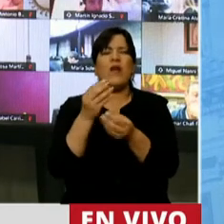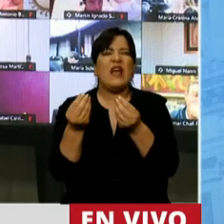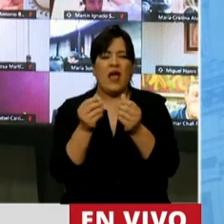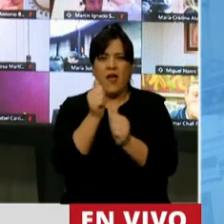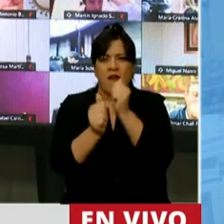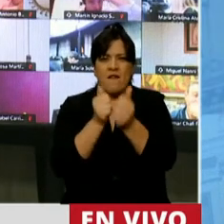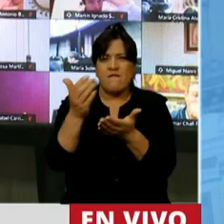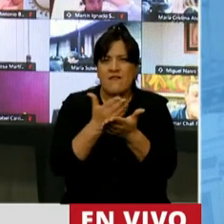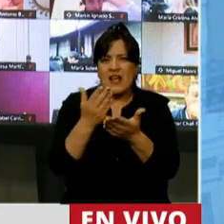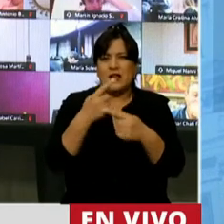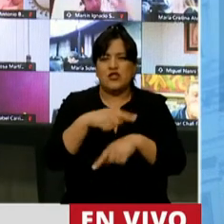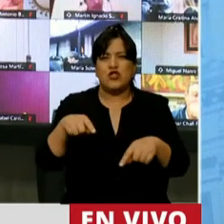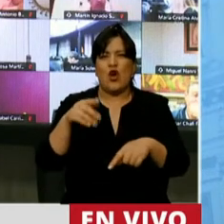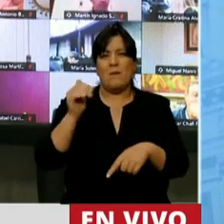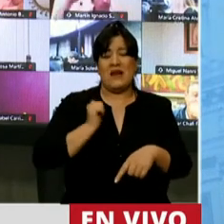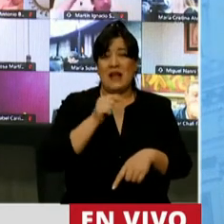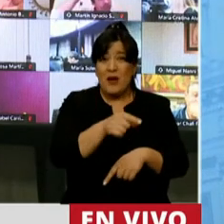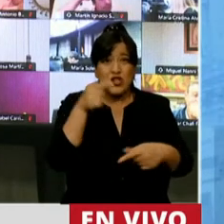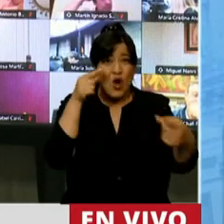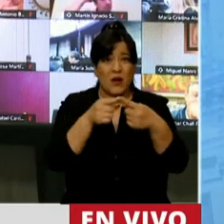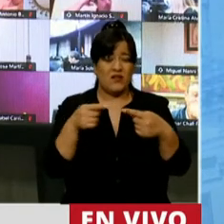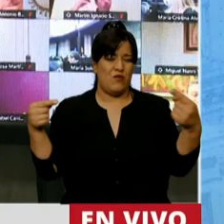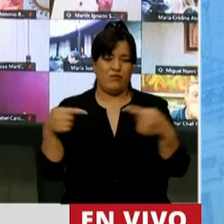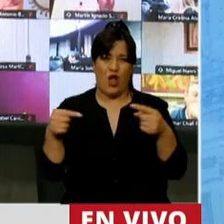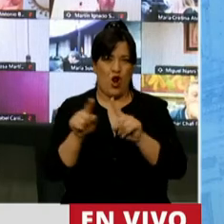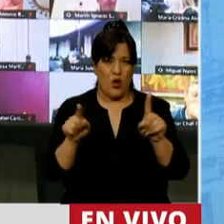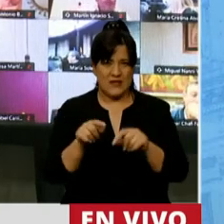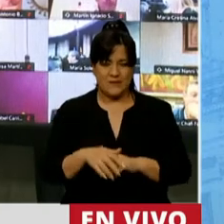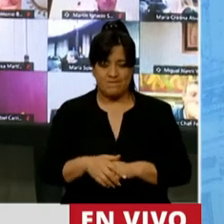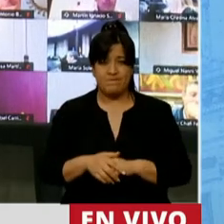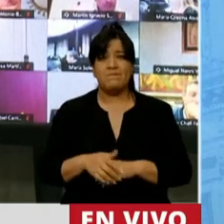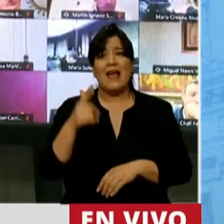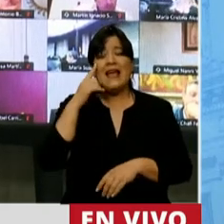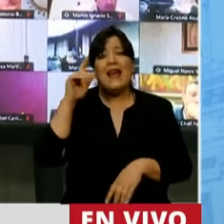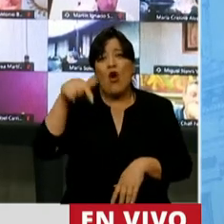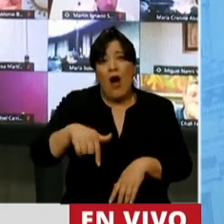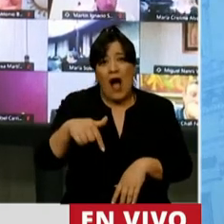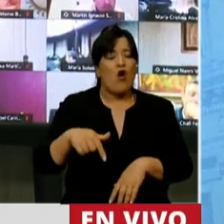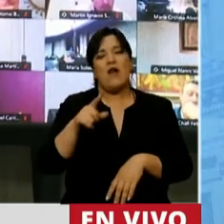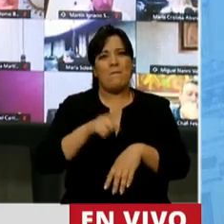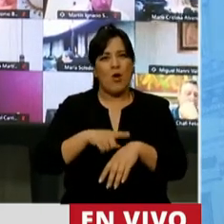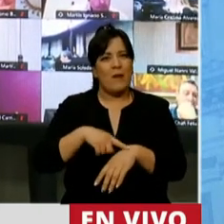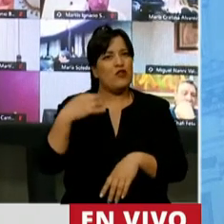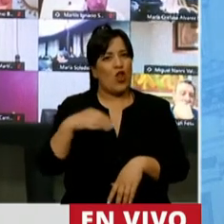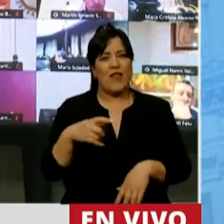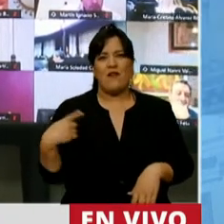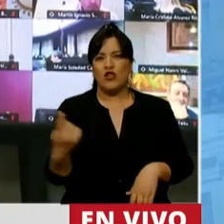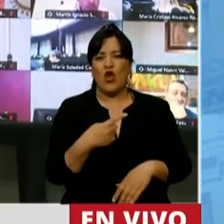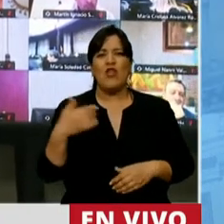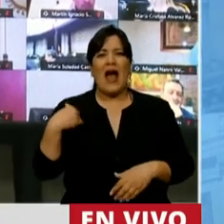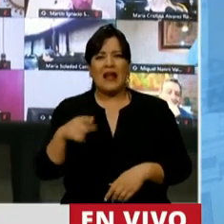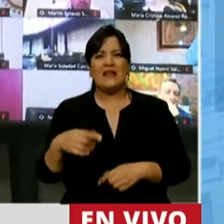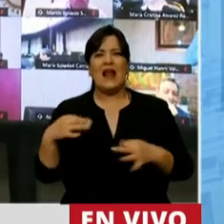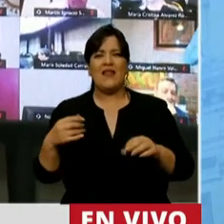militares y ese no debería ser el objetivo. Señor Presidente, creo que ha llegado la hora en que los argentinos tomemos nuevamente